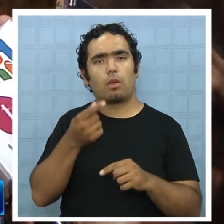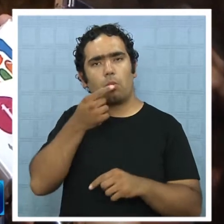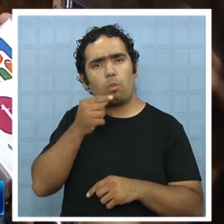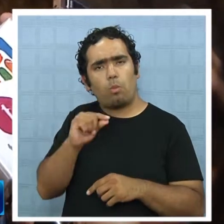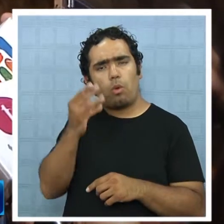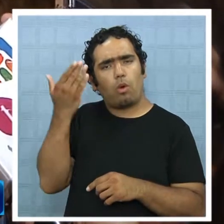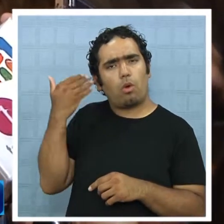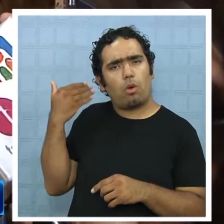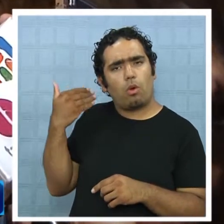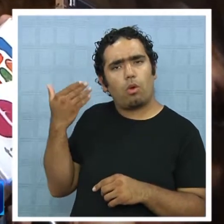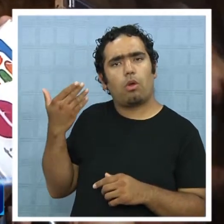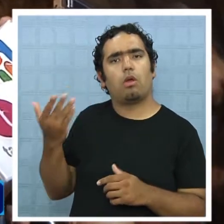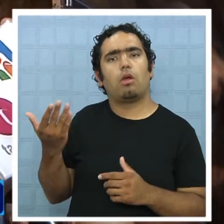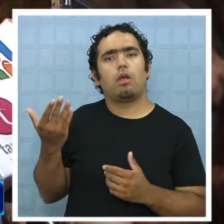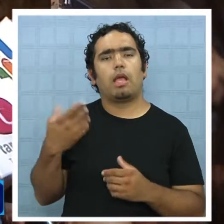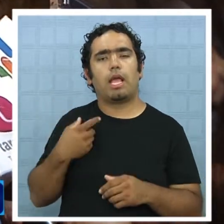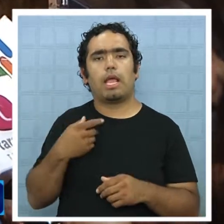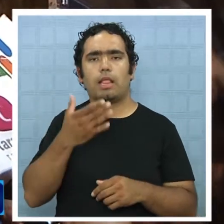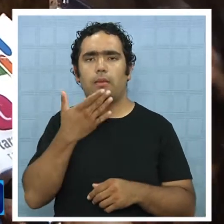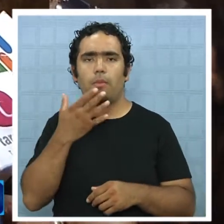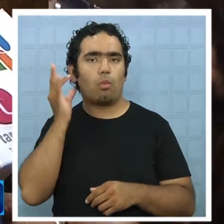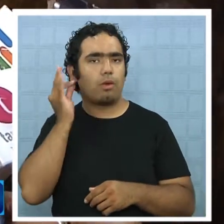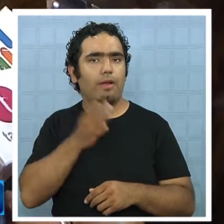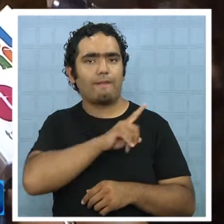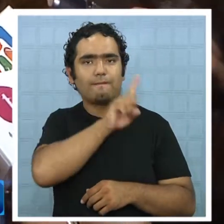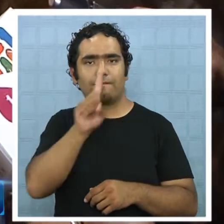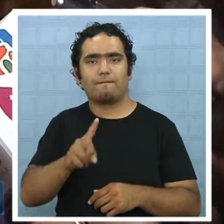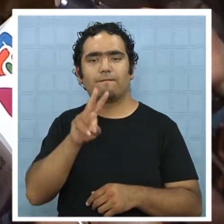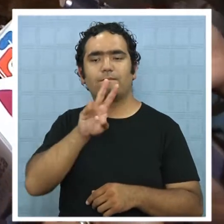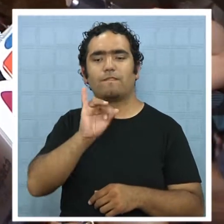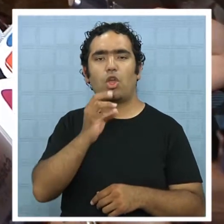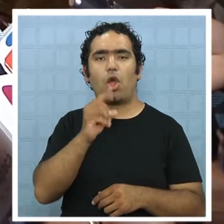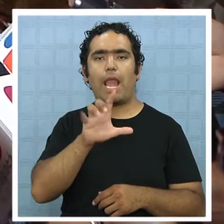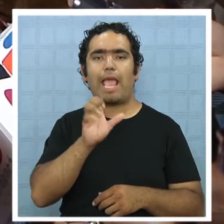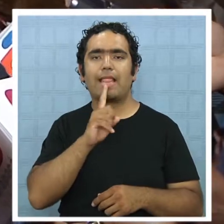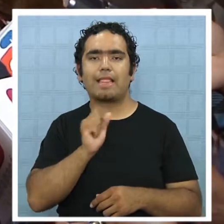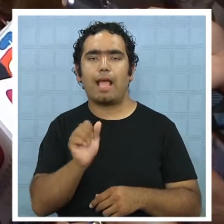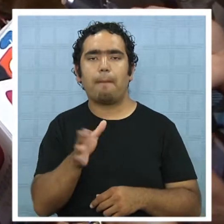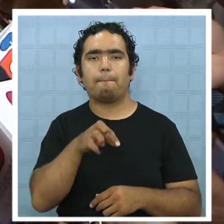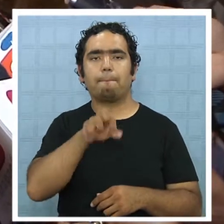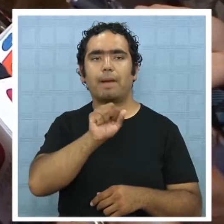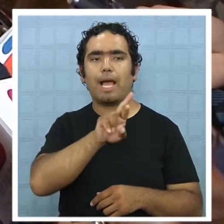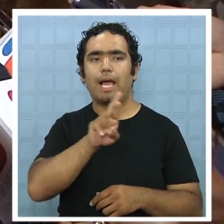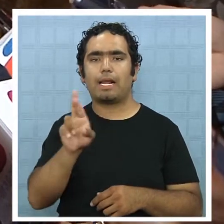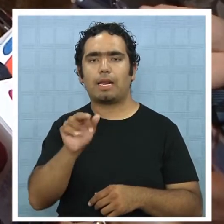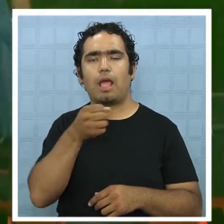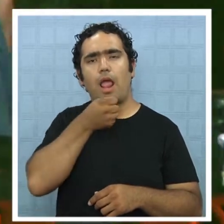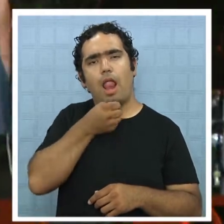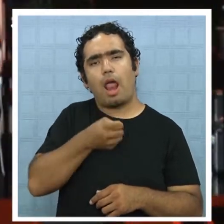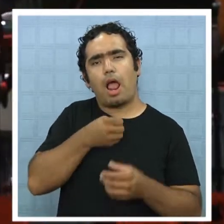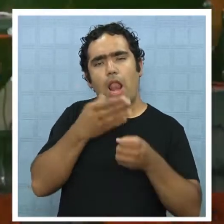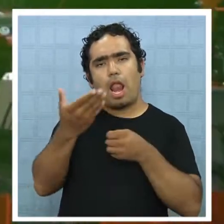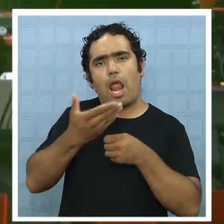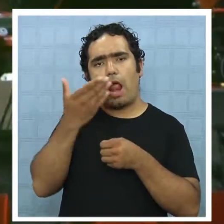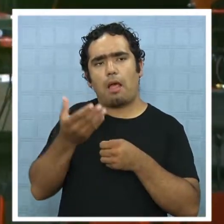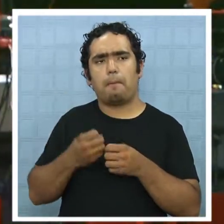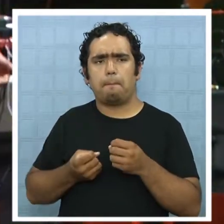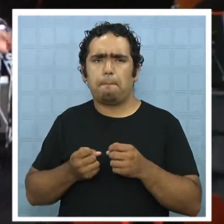Tuvimos hace poco el concierto de Violeta Parra y realmente yo creo que fue un espectáculo de primerísima calidad